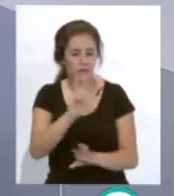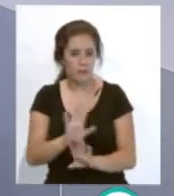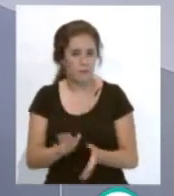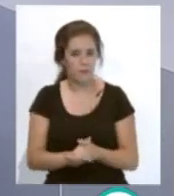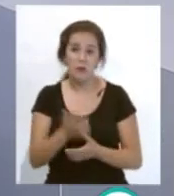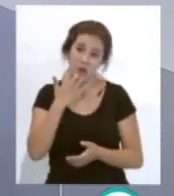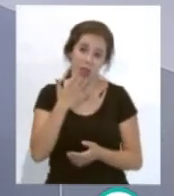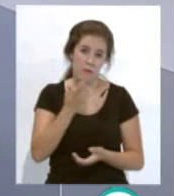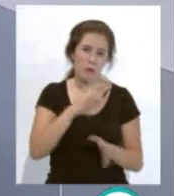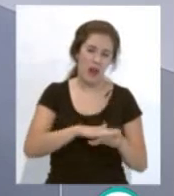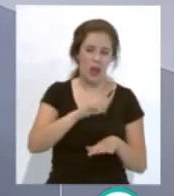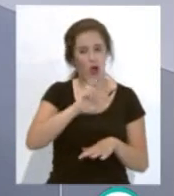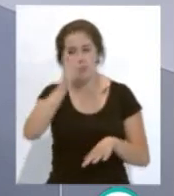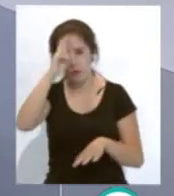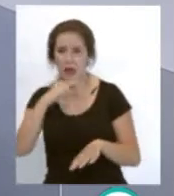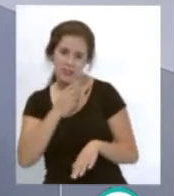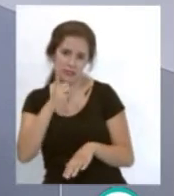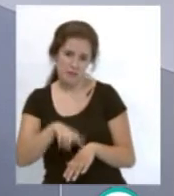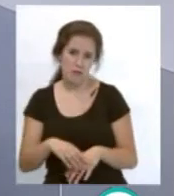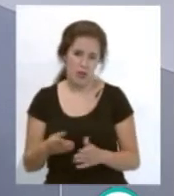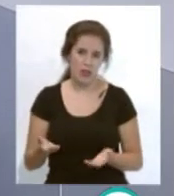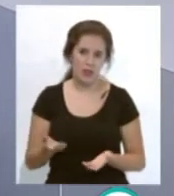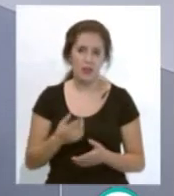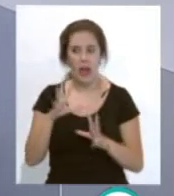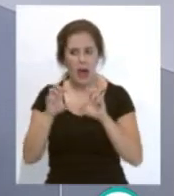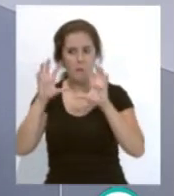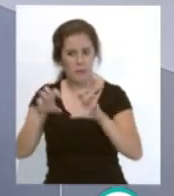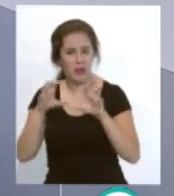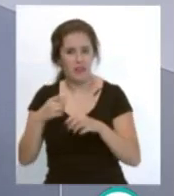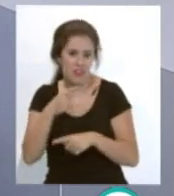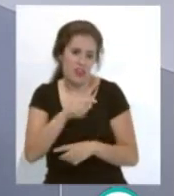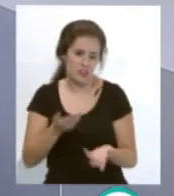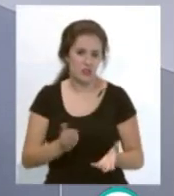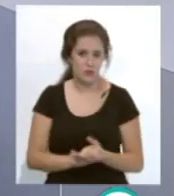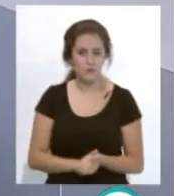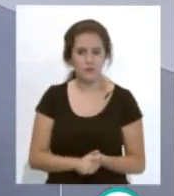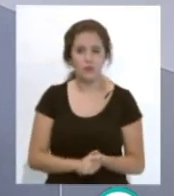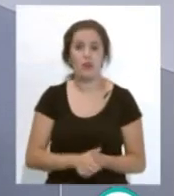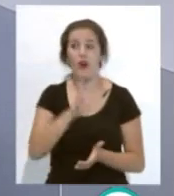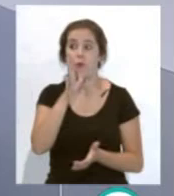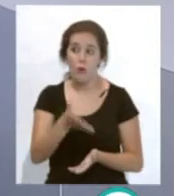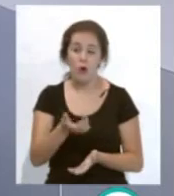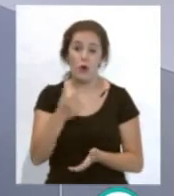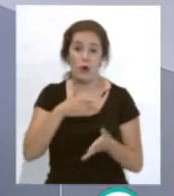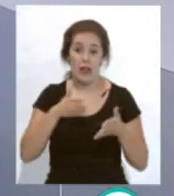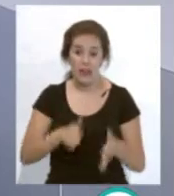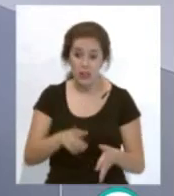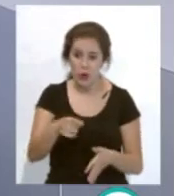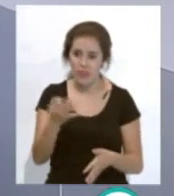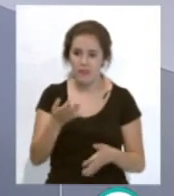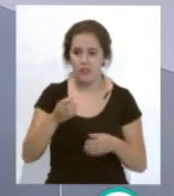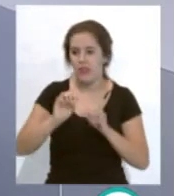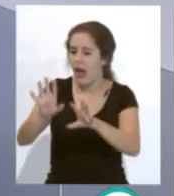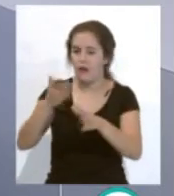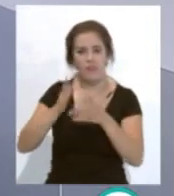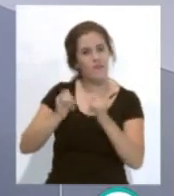ejemplo para que otros padres también aprendan de esto. Porque al niño hay que dejarlo que